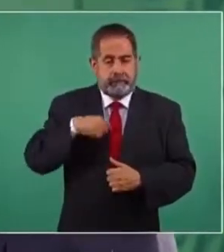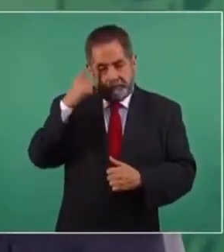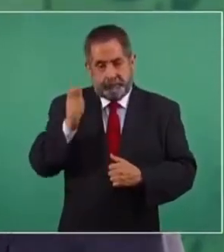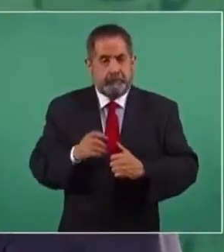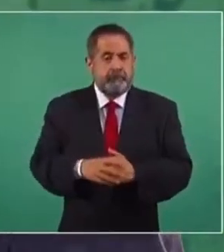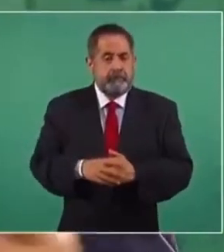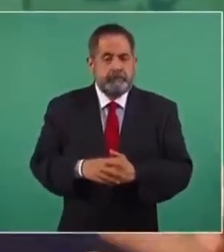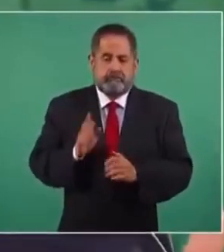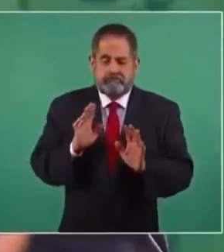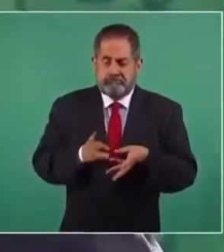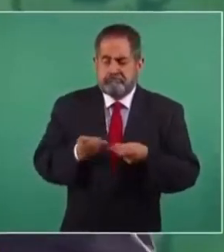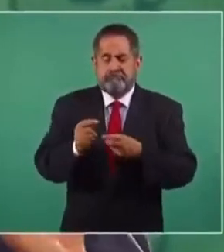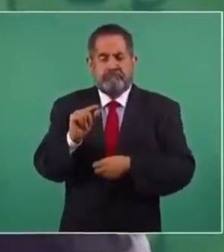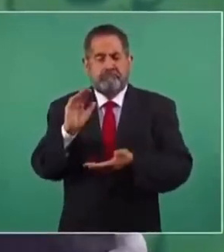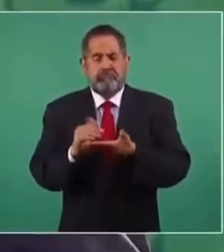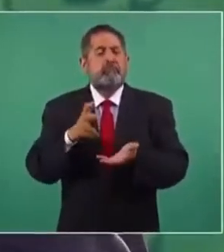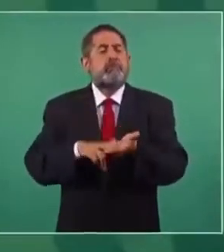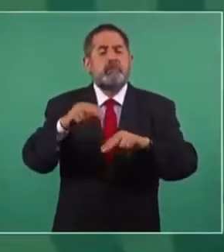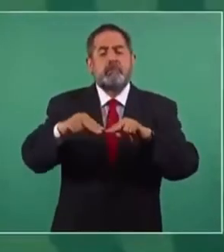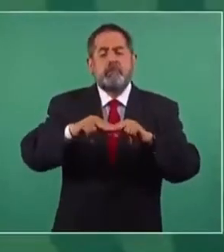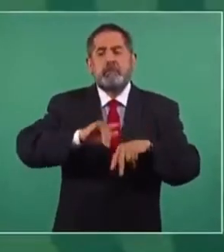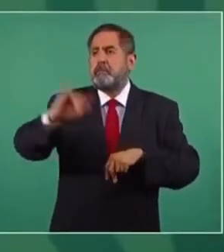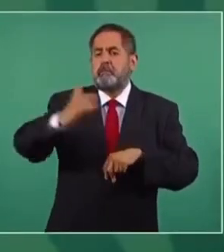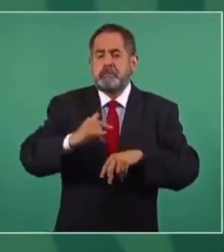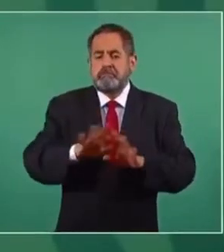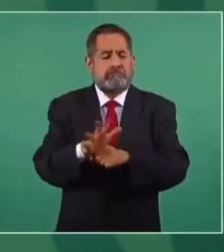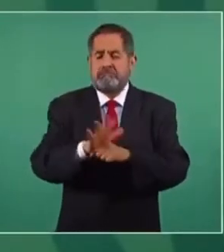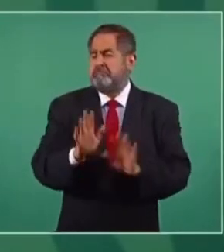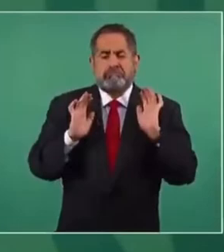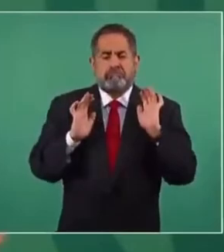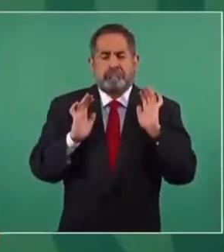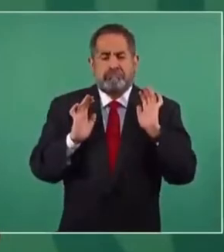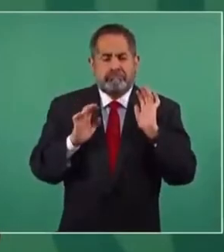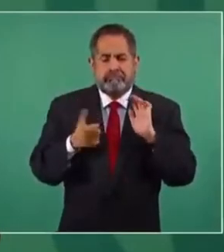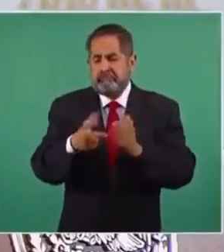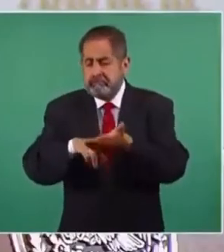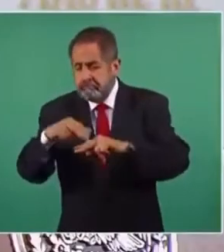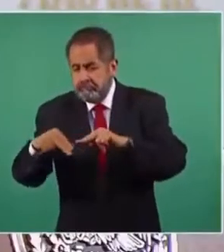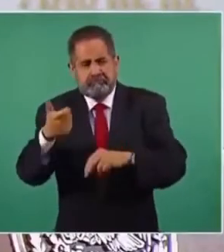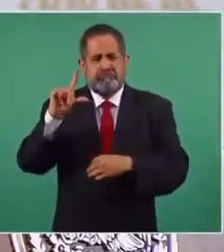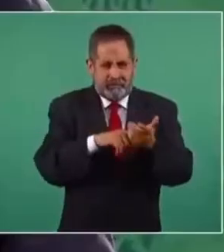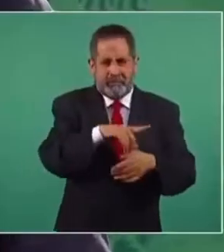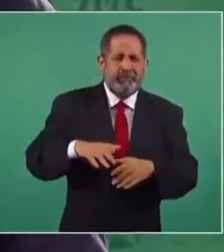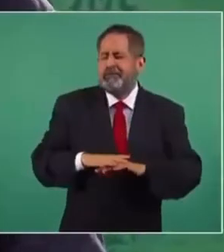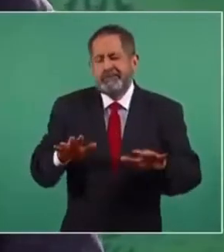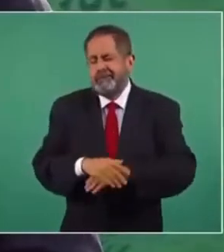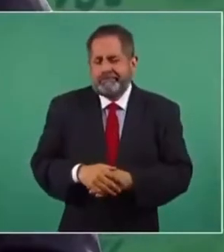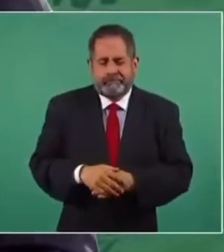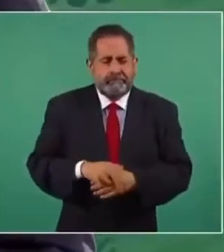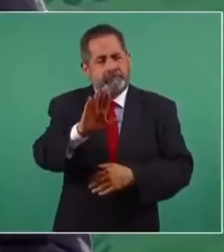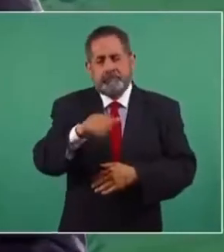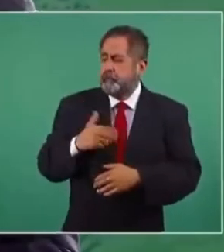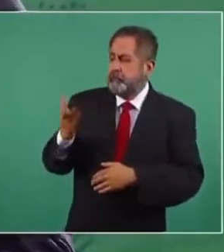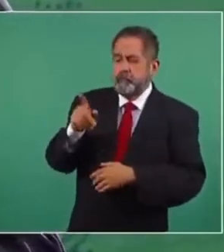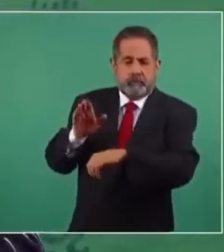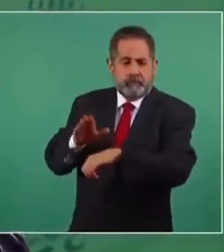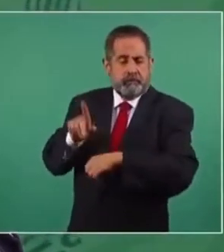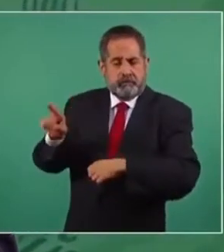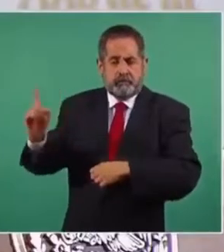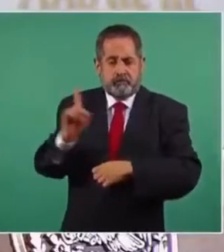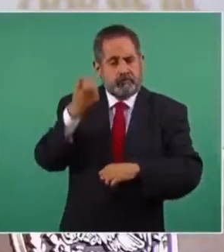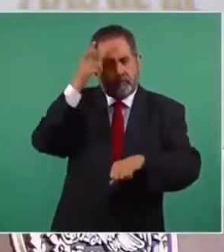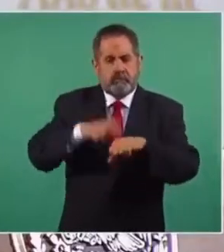Nosotros, pues solo gastamos lo que cuestan los boletos para ir a nuestras giras, pero es muy poco. Entonces, le voy a pedir al